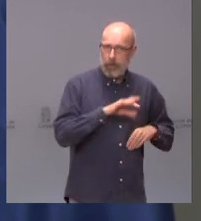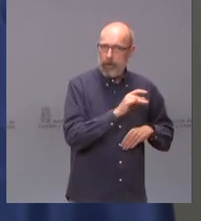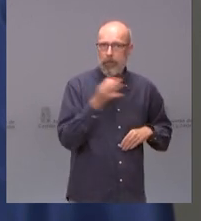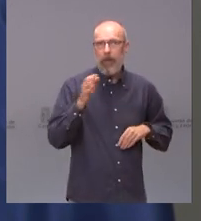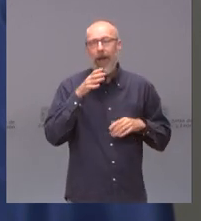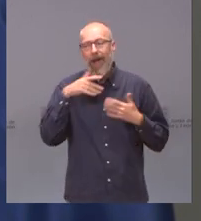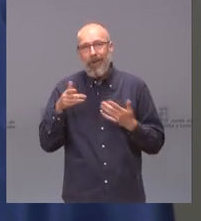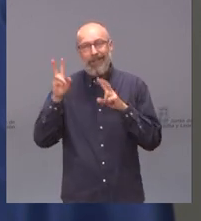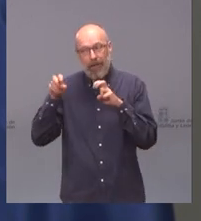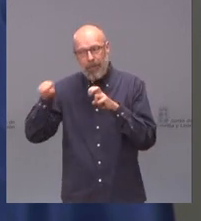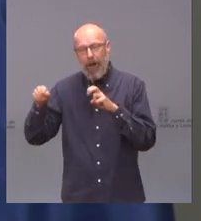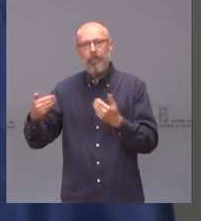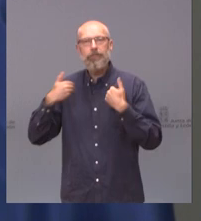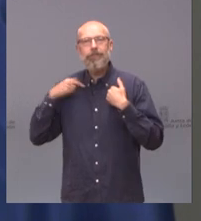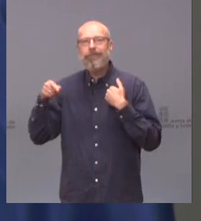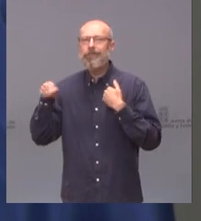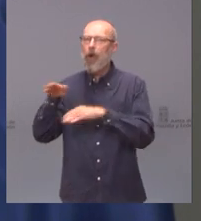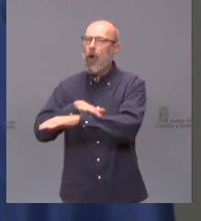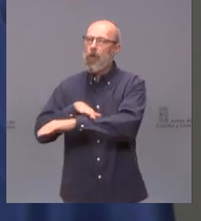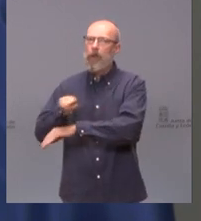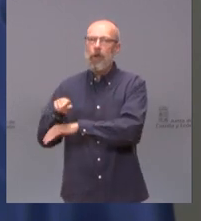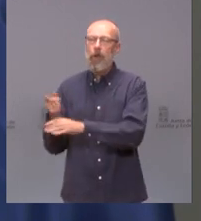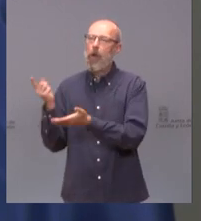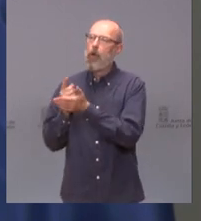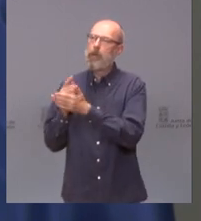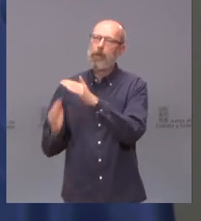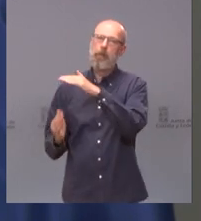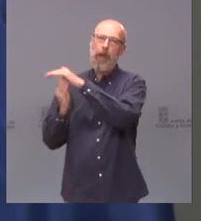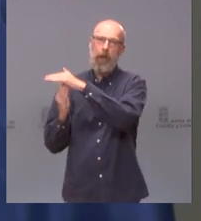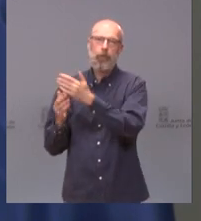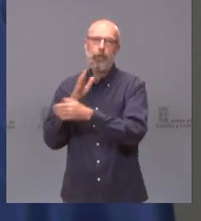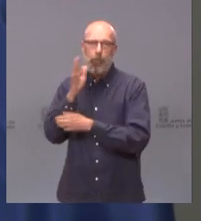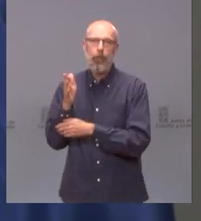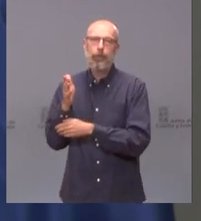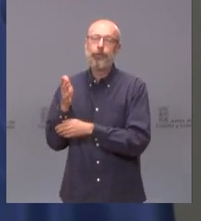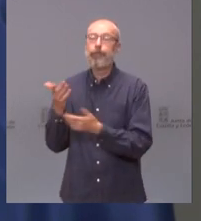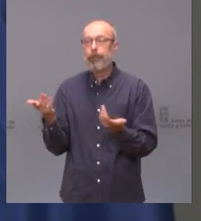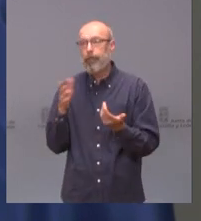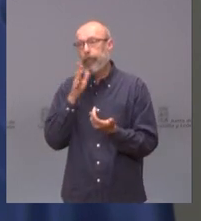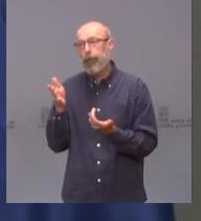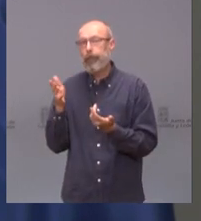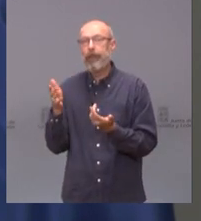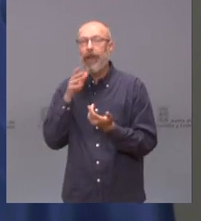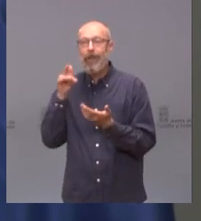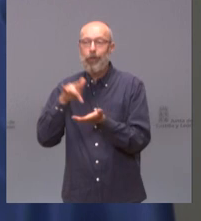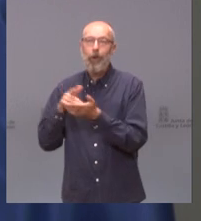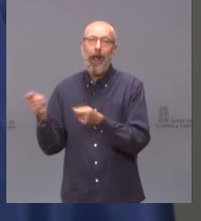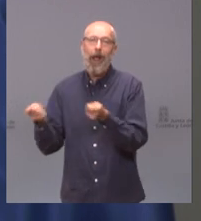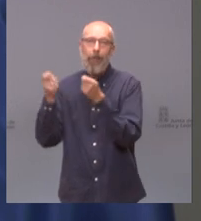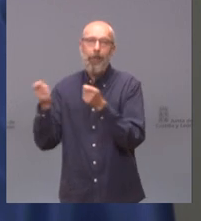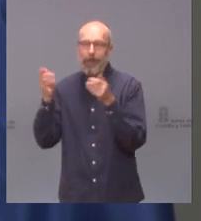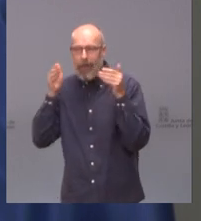es el gobierno que está nuevamente paralizado porque, oh sorpresa, nuevamente estamos en campaña electoral.